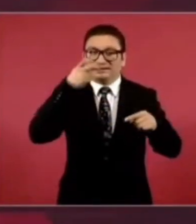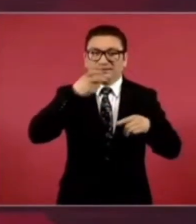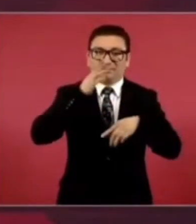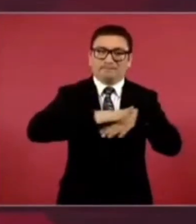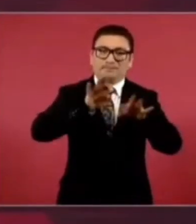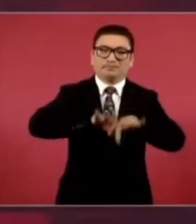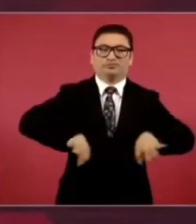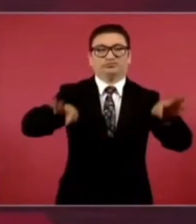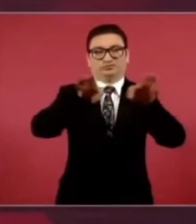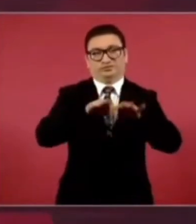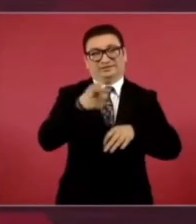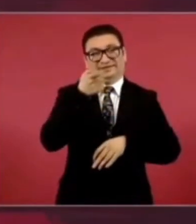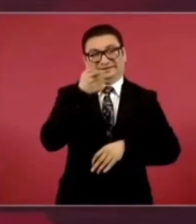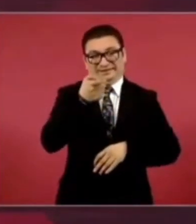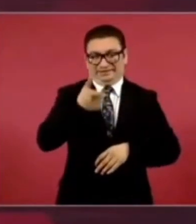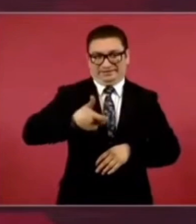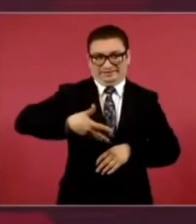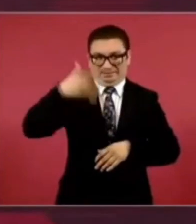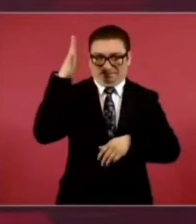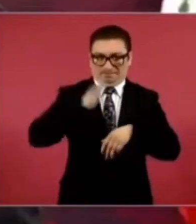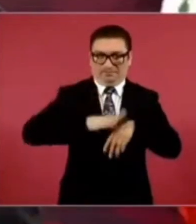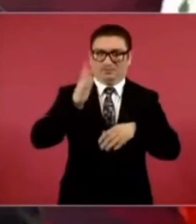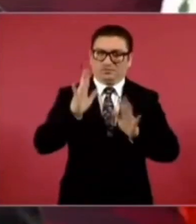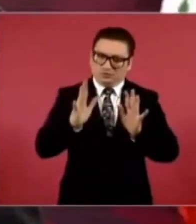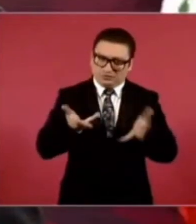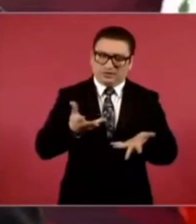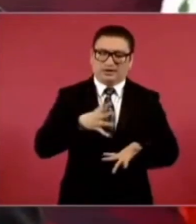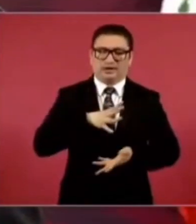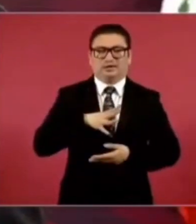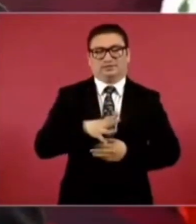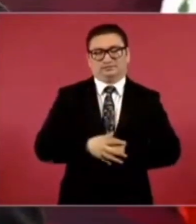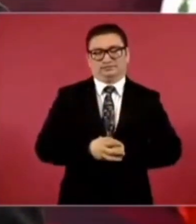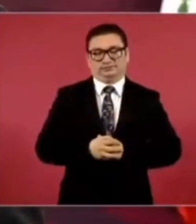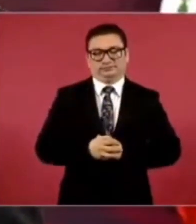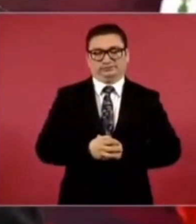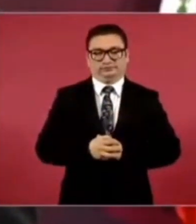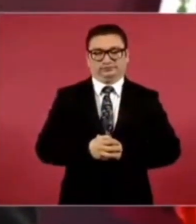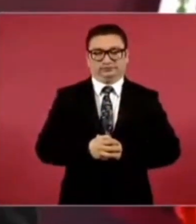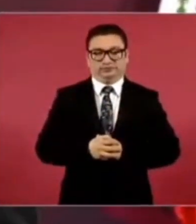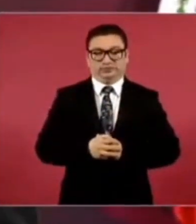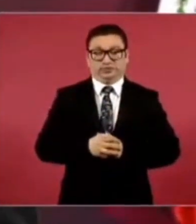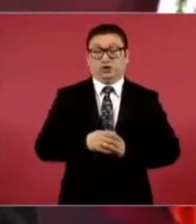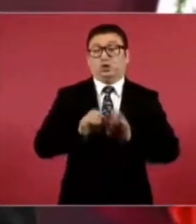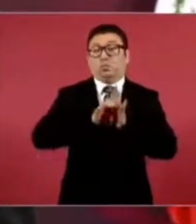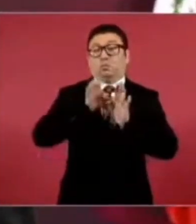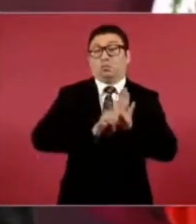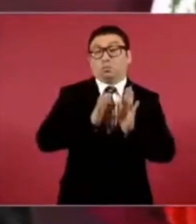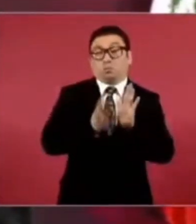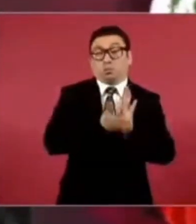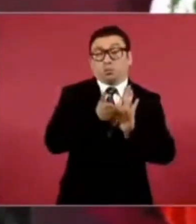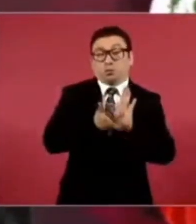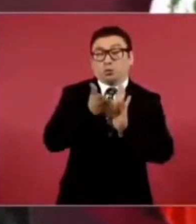cuesta más en todo sentido construir las vías